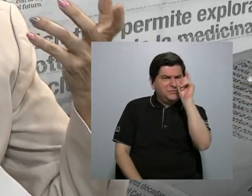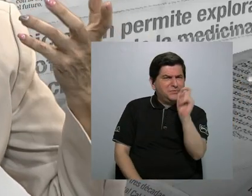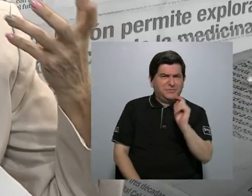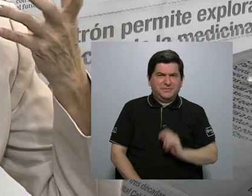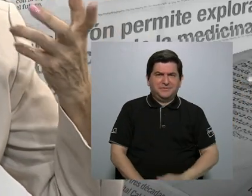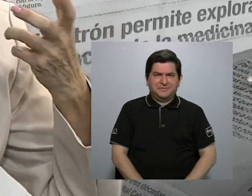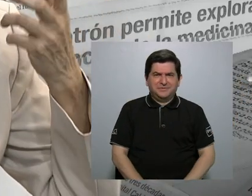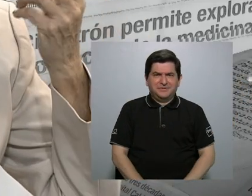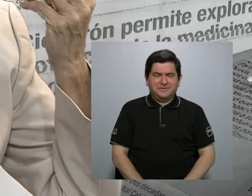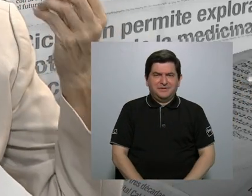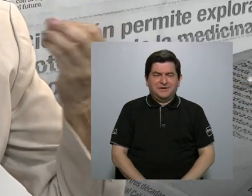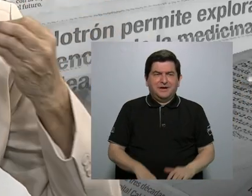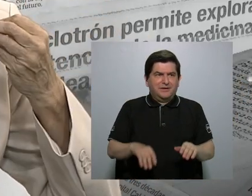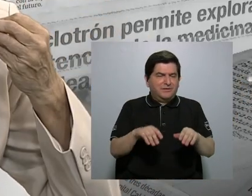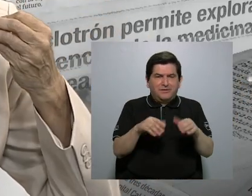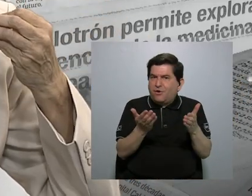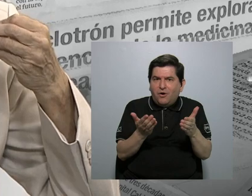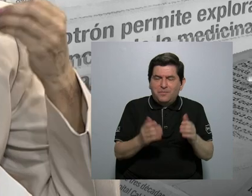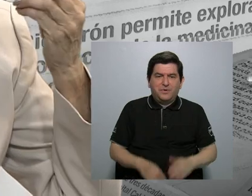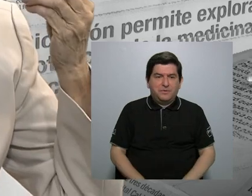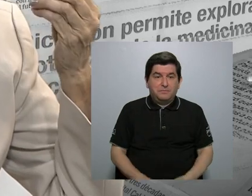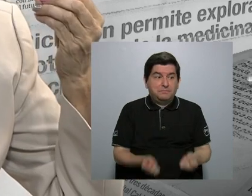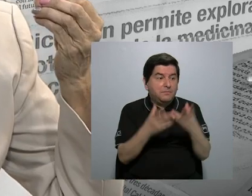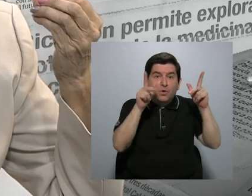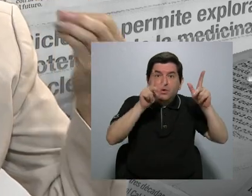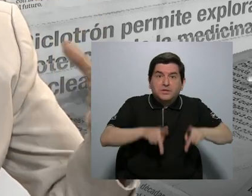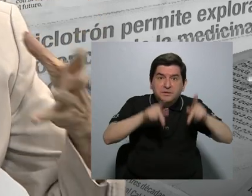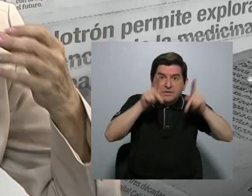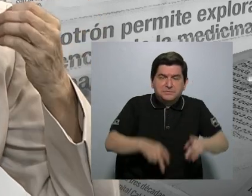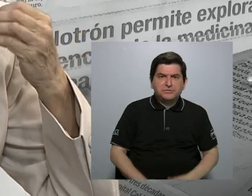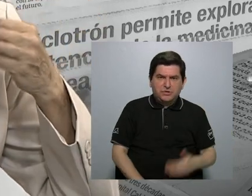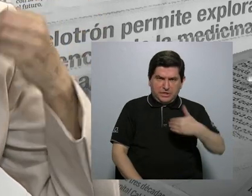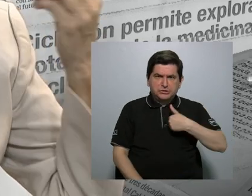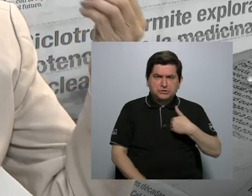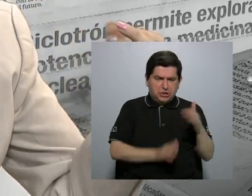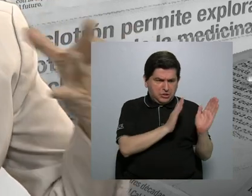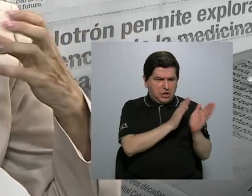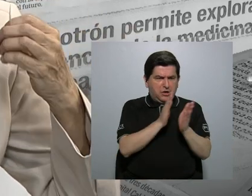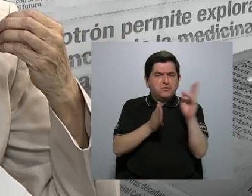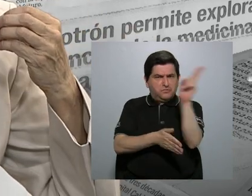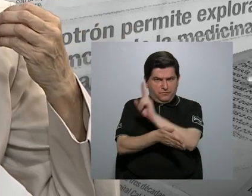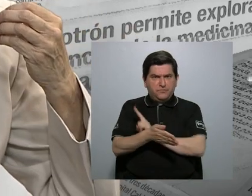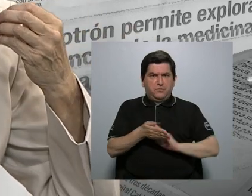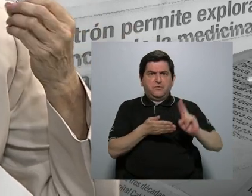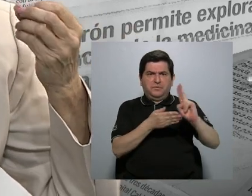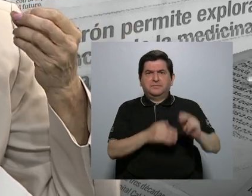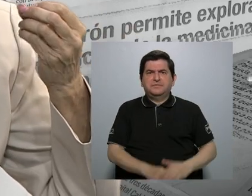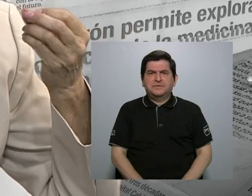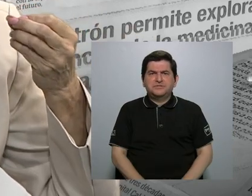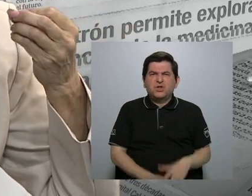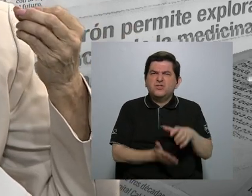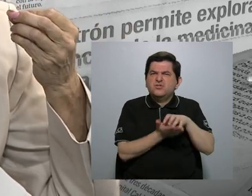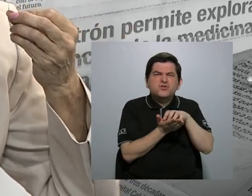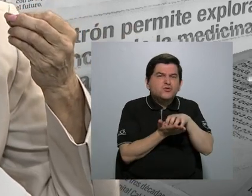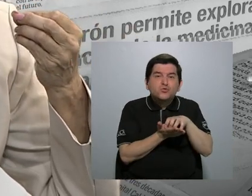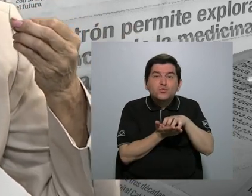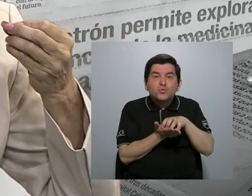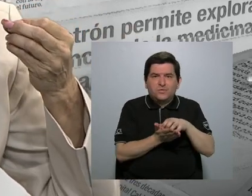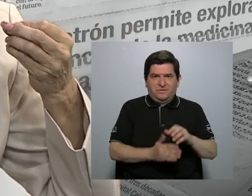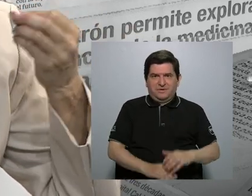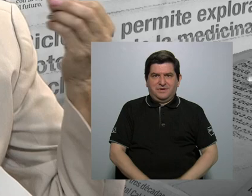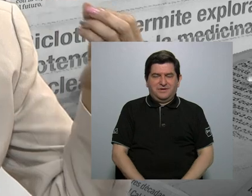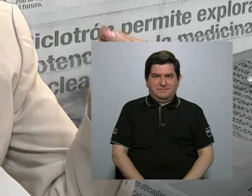cómo es posible que hay muchas personas con formación hasta universitaria que dudan de